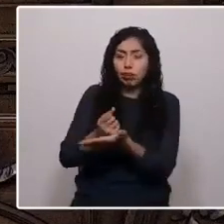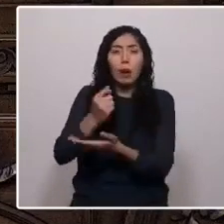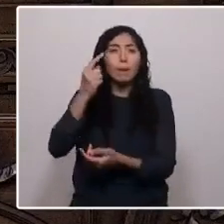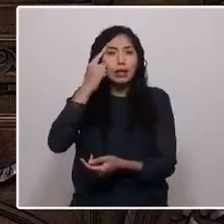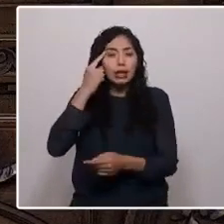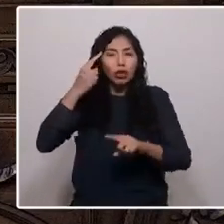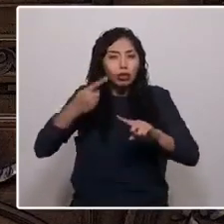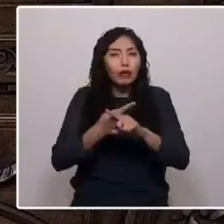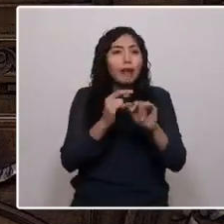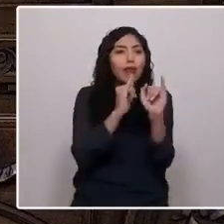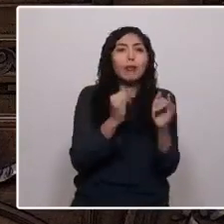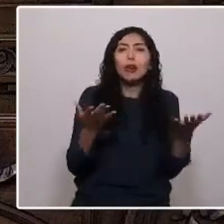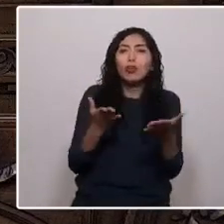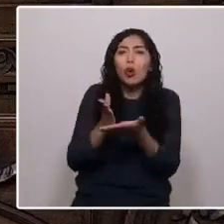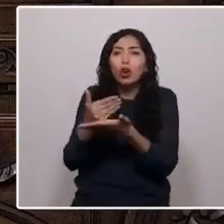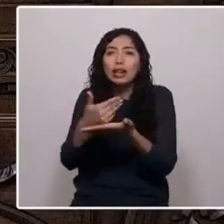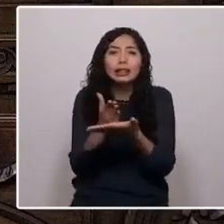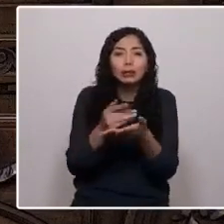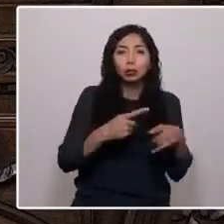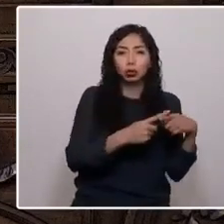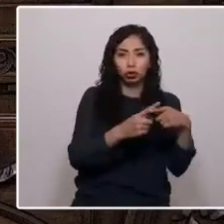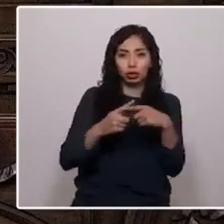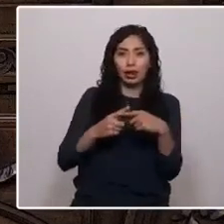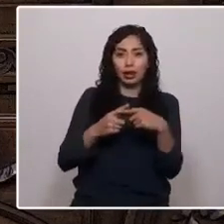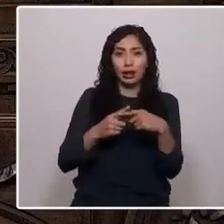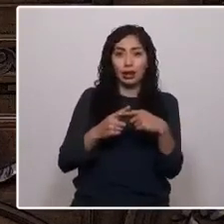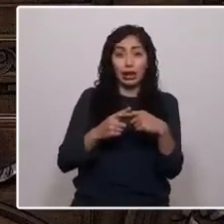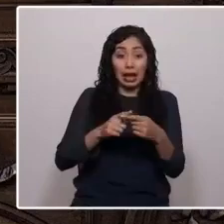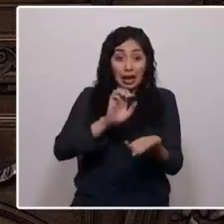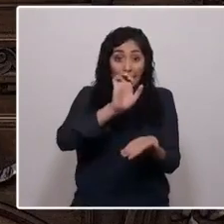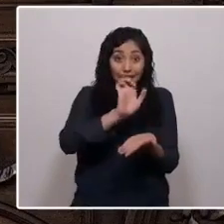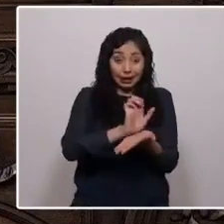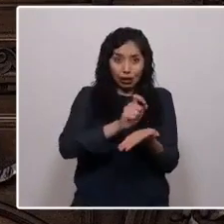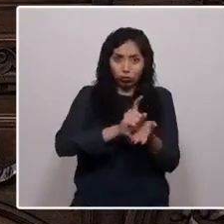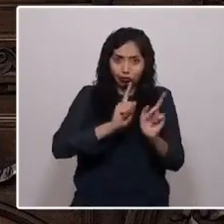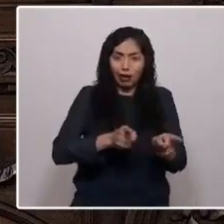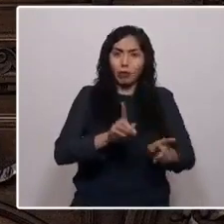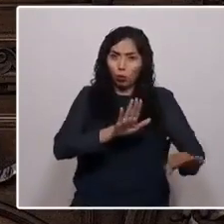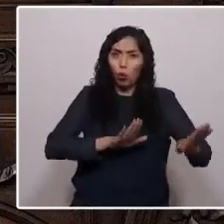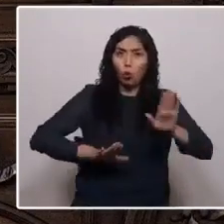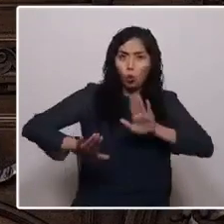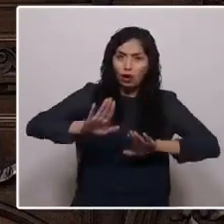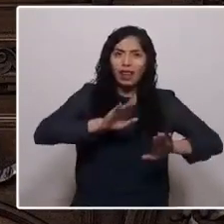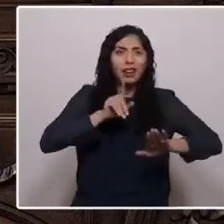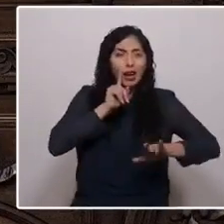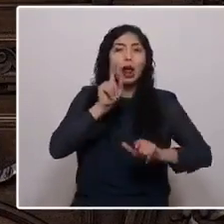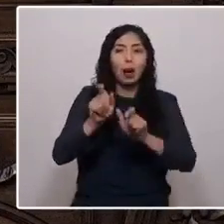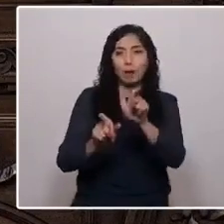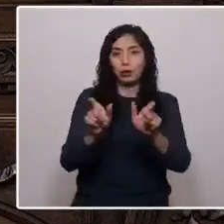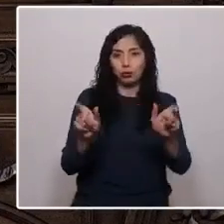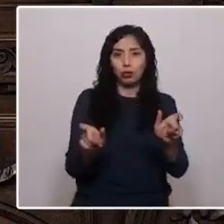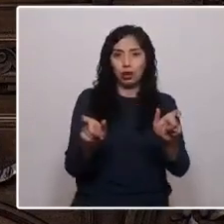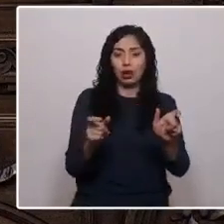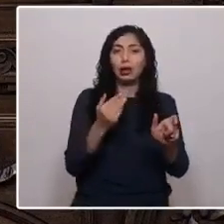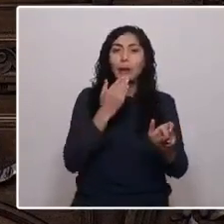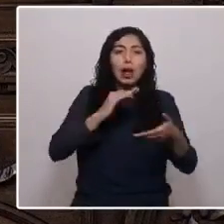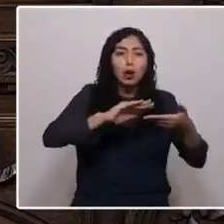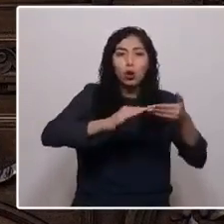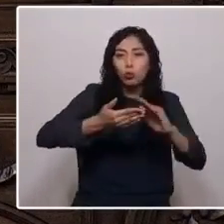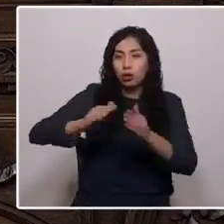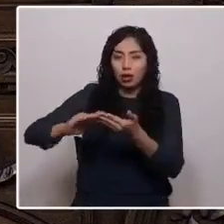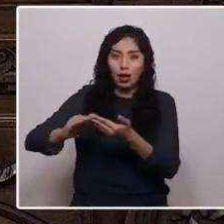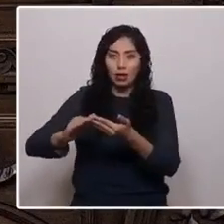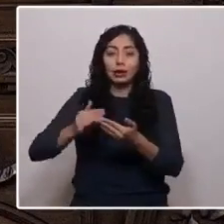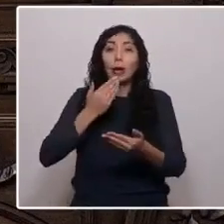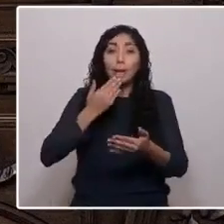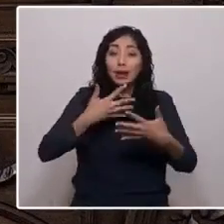forma de organizarnos socialmente, con un Estado cuidador cuyo mandato central sea cuidar de las personas, de las comunidades y también